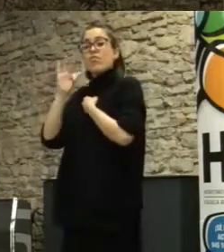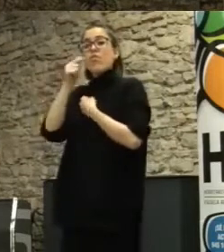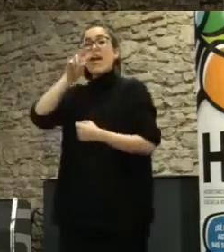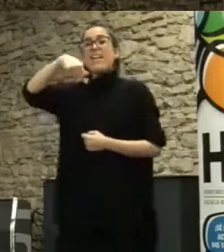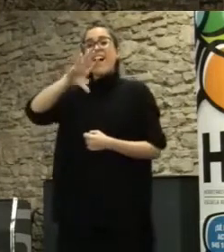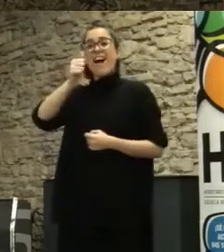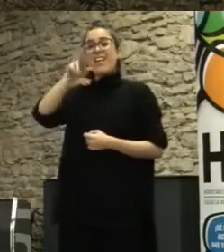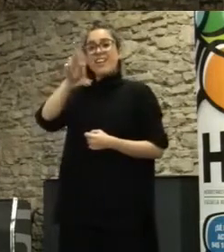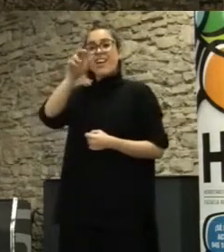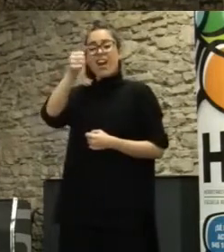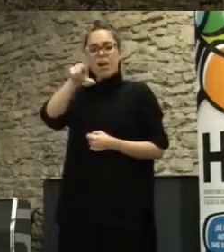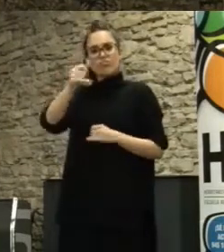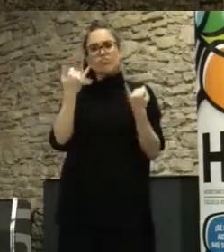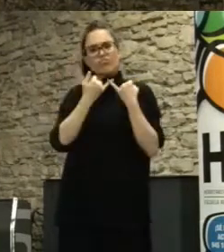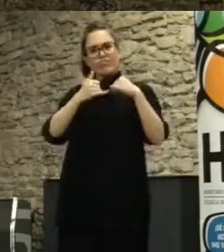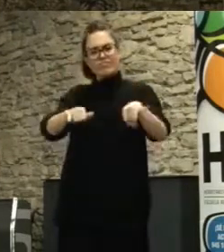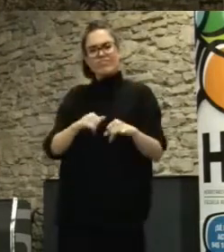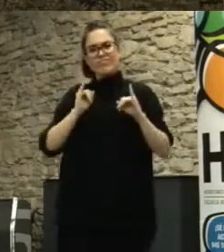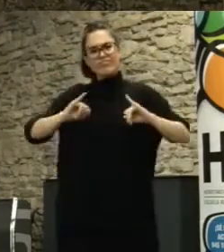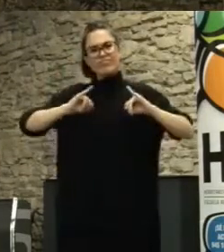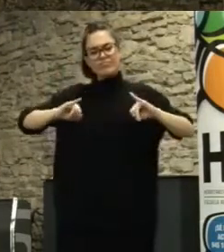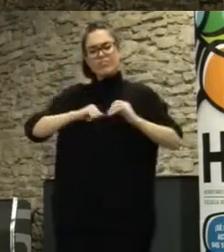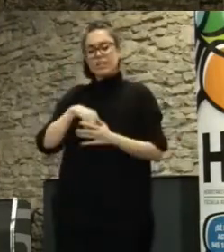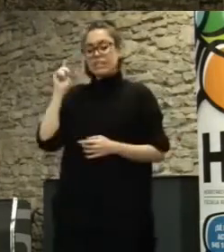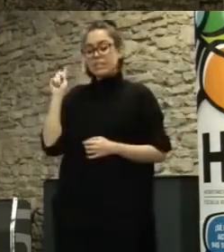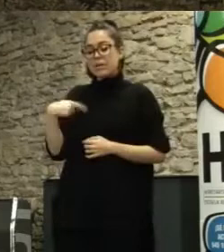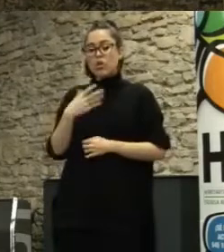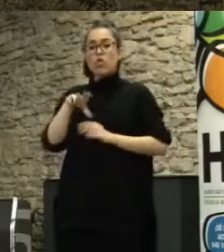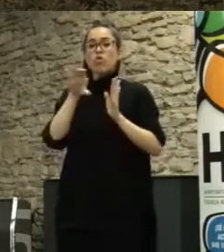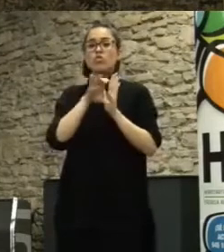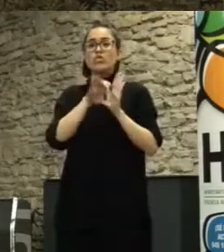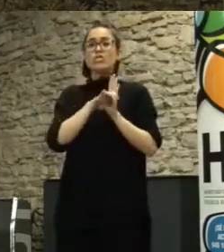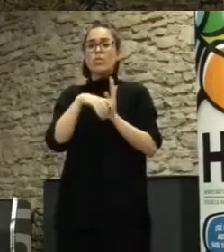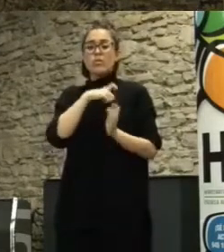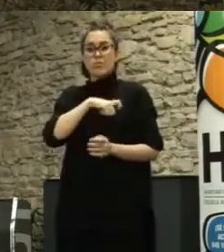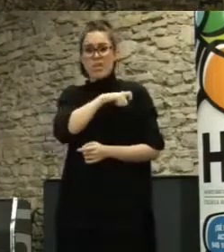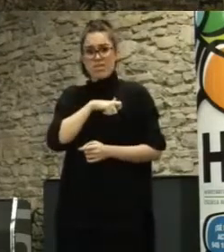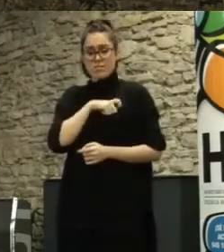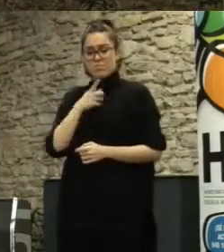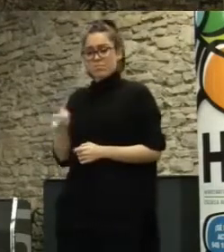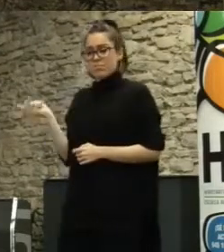Pirata Islandia ella fue clave en la constitución islandesa y la importancia de los encuentros presenciales